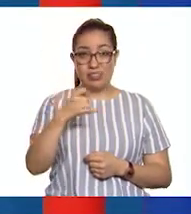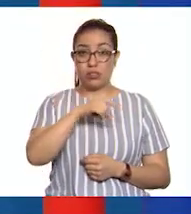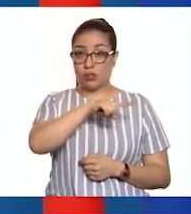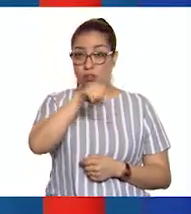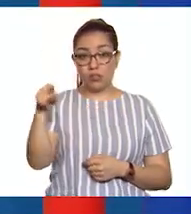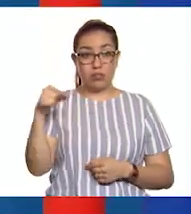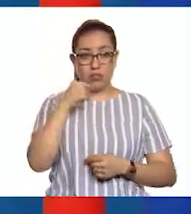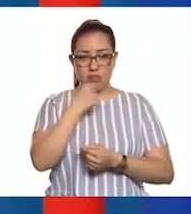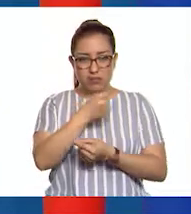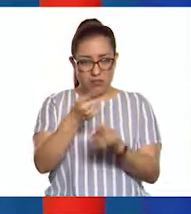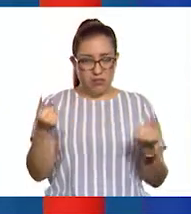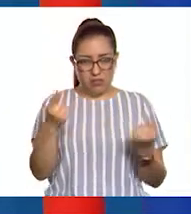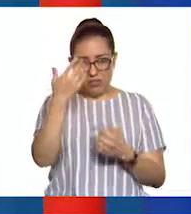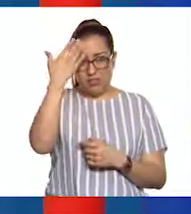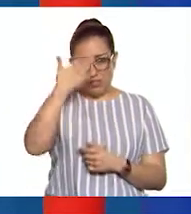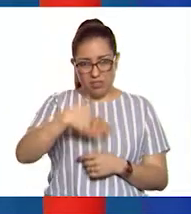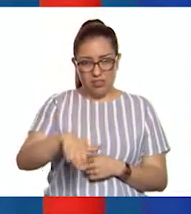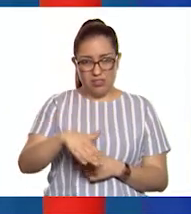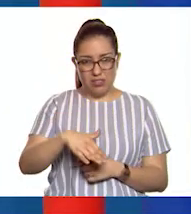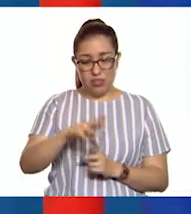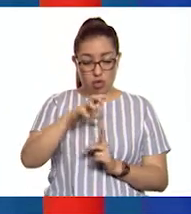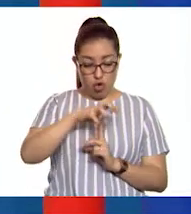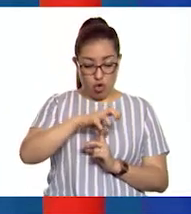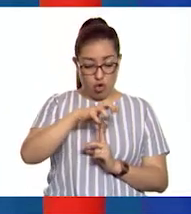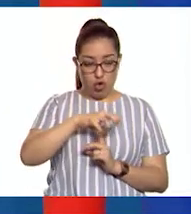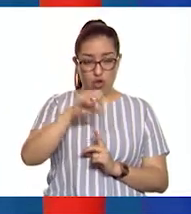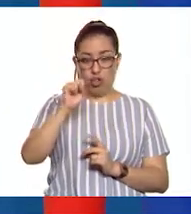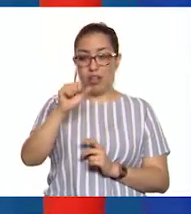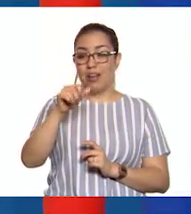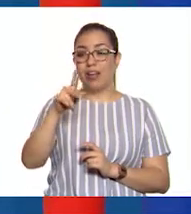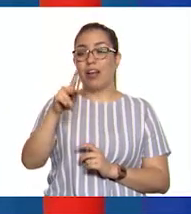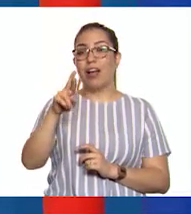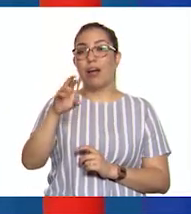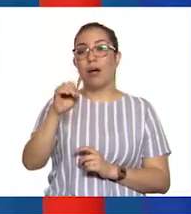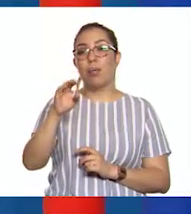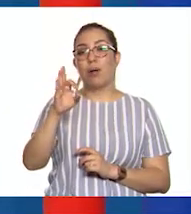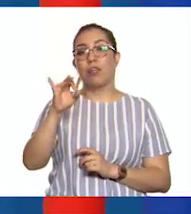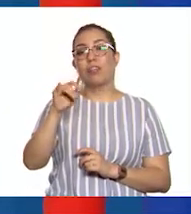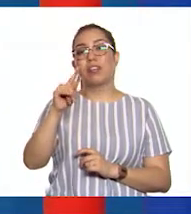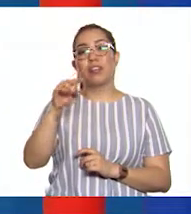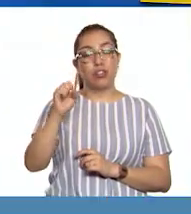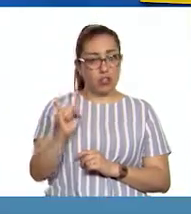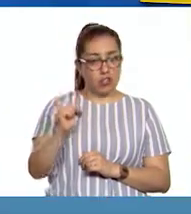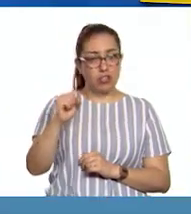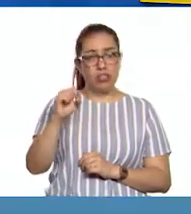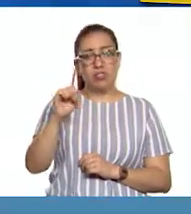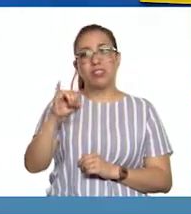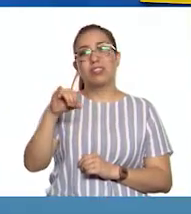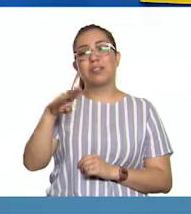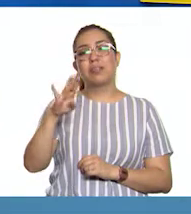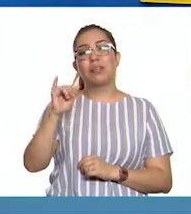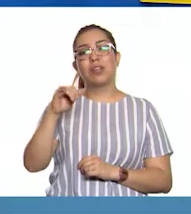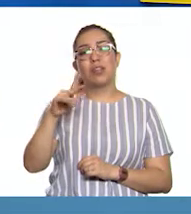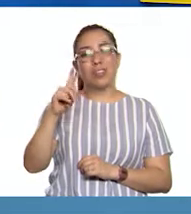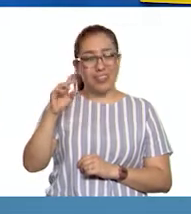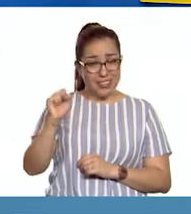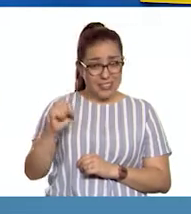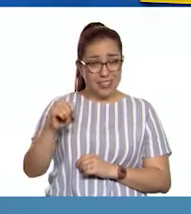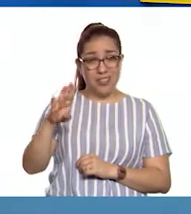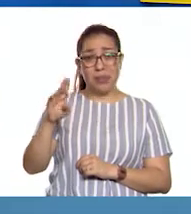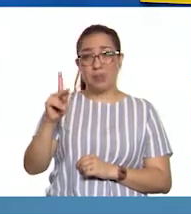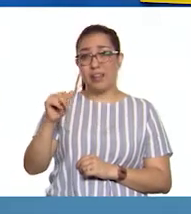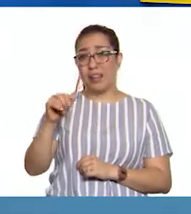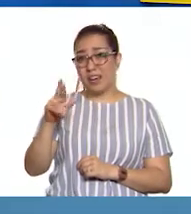acompañan, ¿ustedes saben cuáles son los hongos saprófitos, simbiontes y parásitos? No te preocupes. Les